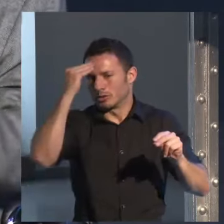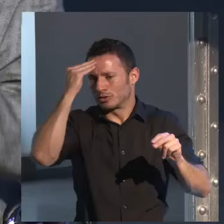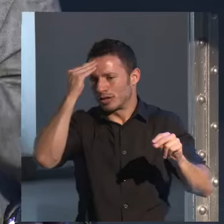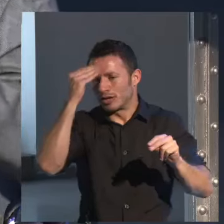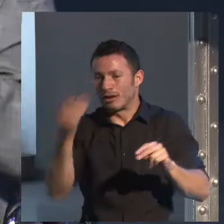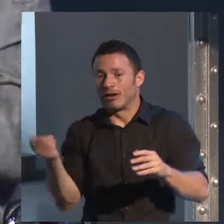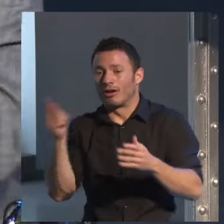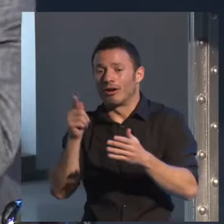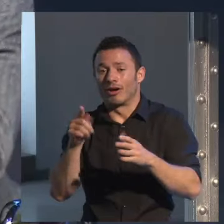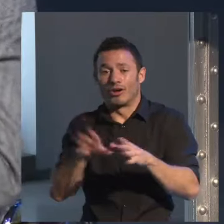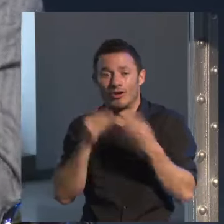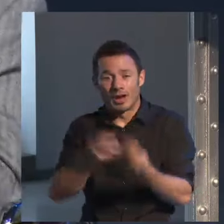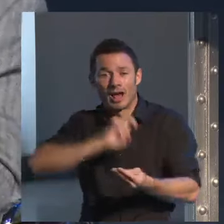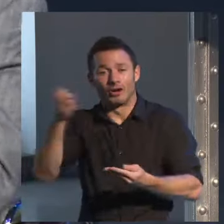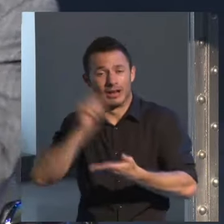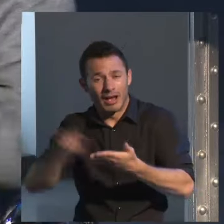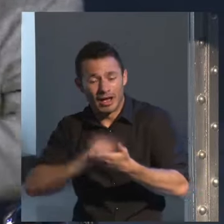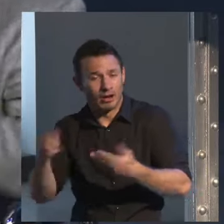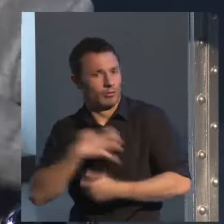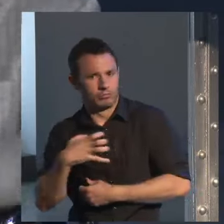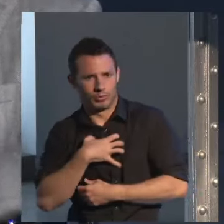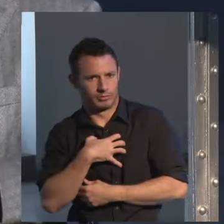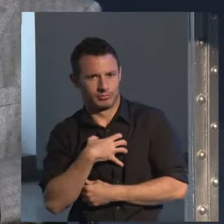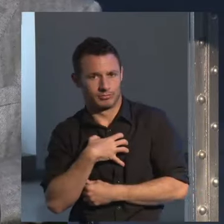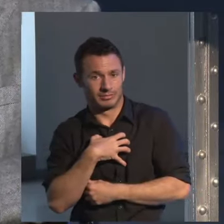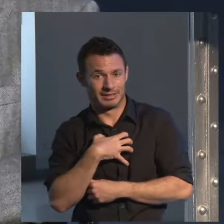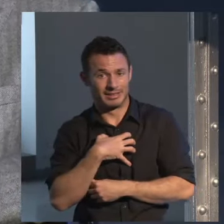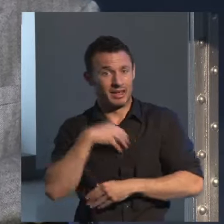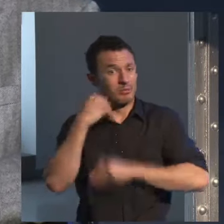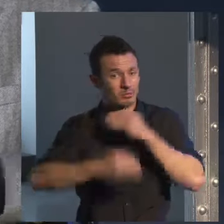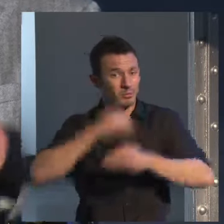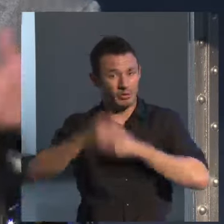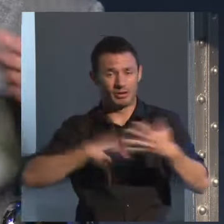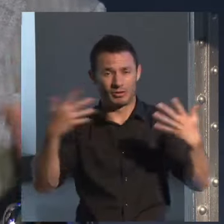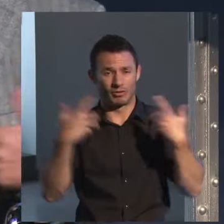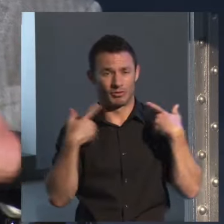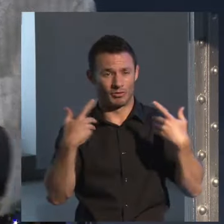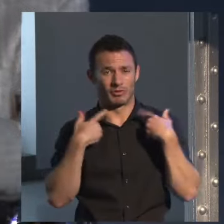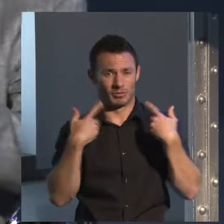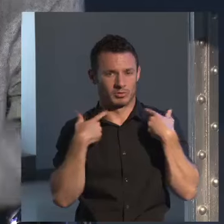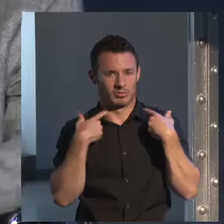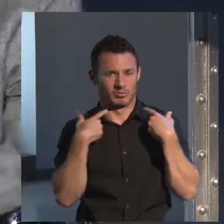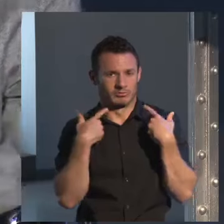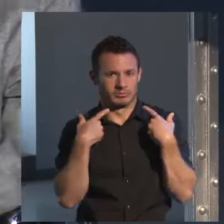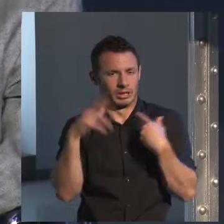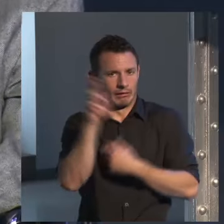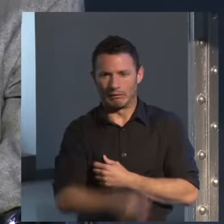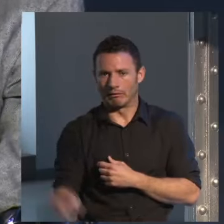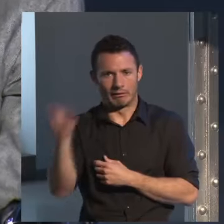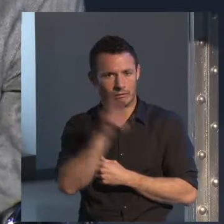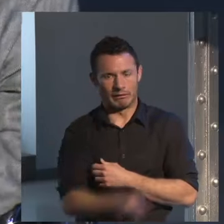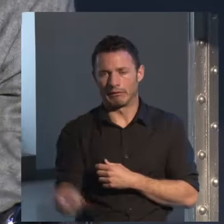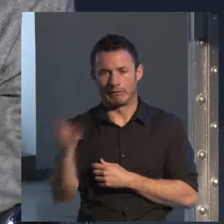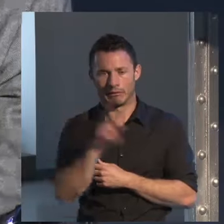Y ese proceso agónico se reproduce durante el proceso de escritura de otra forma, pero se reproduce.